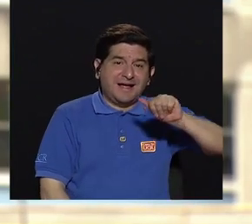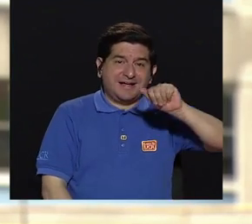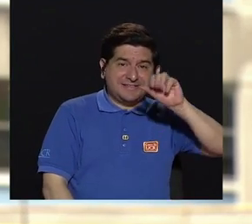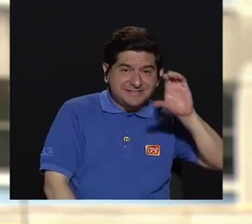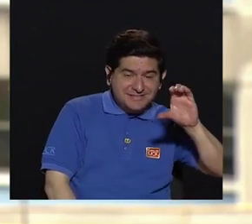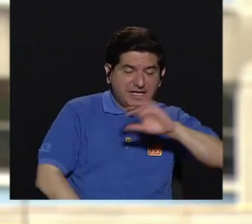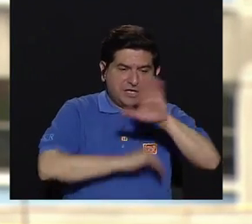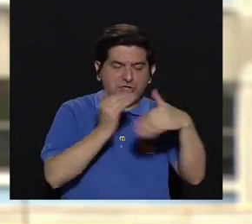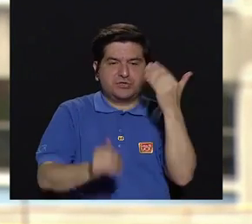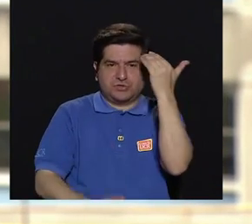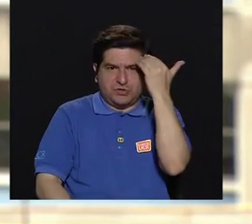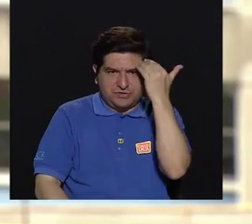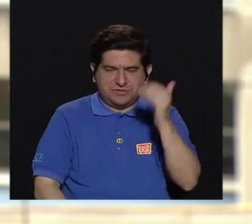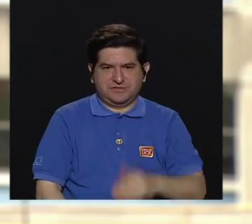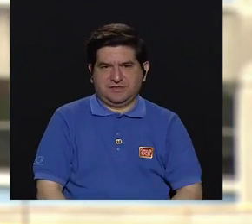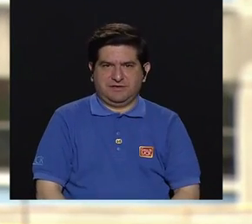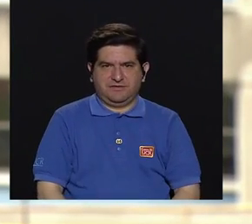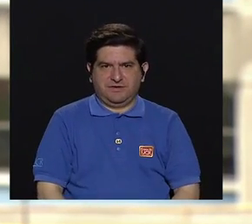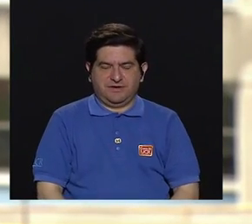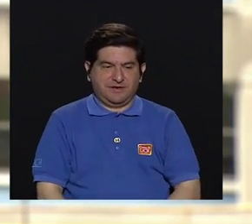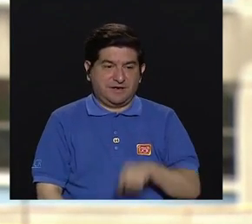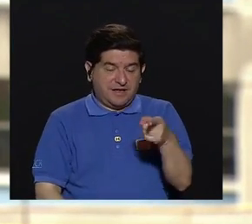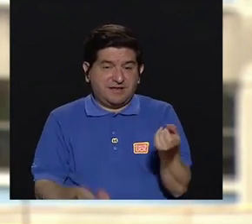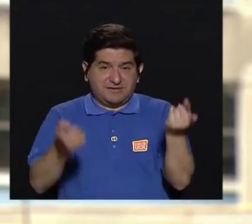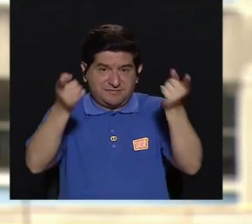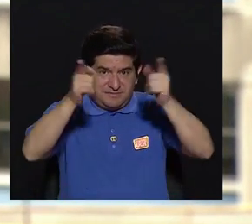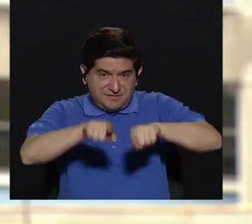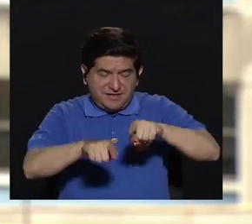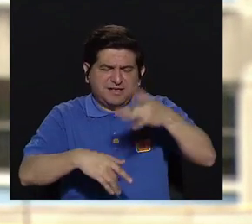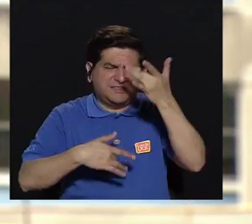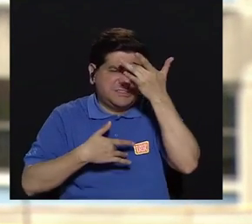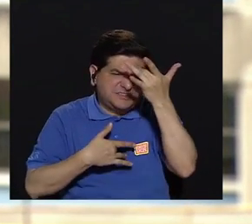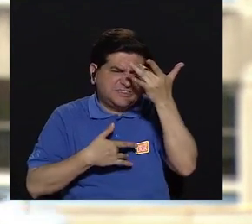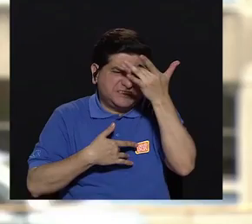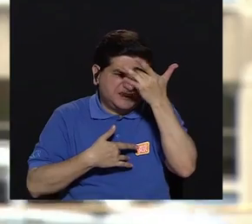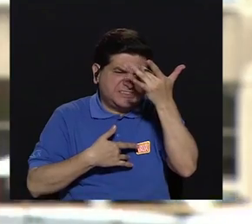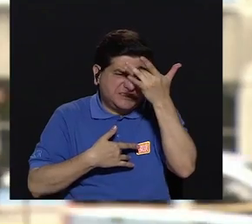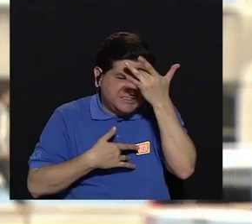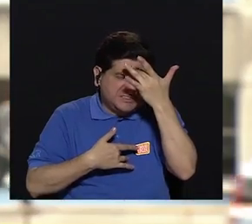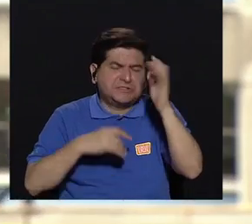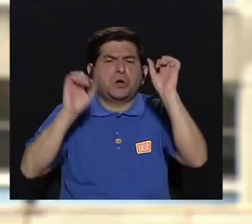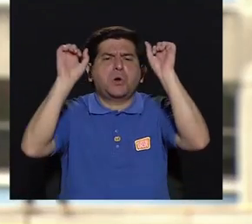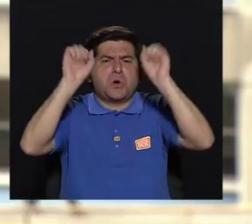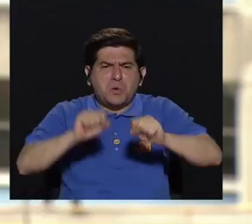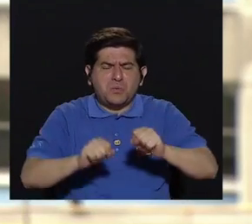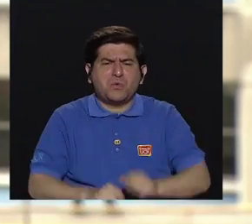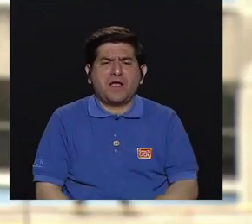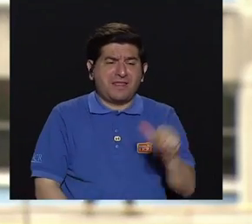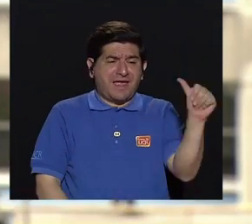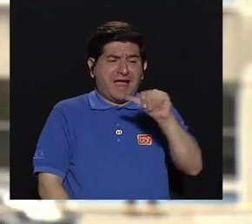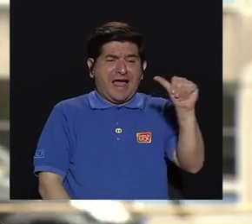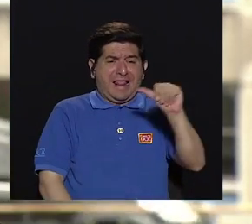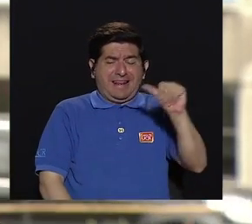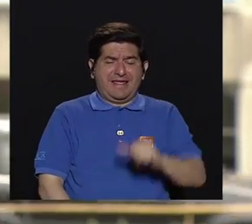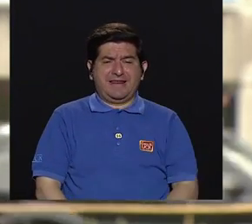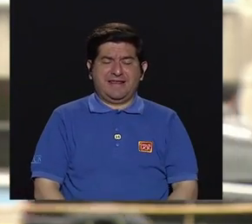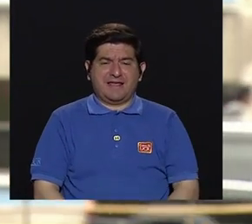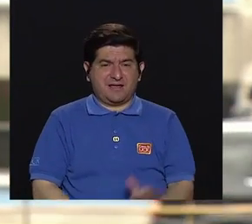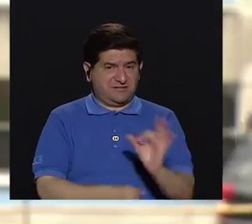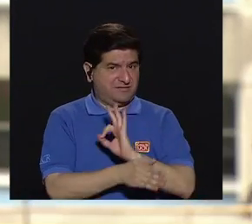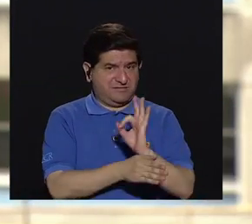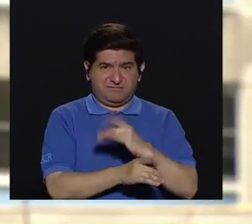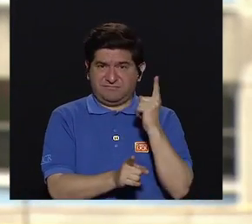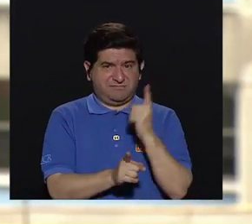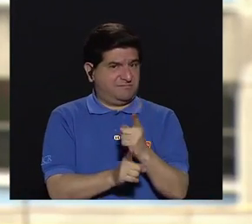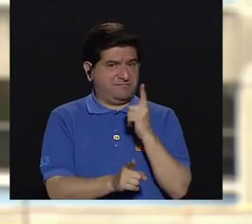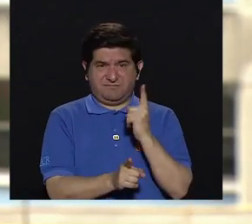aire acondicionado, pues, todos sabemos que puede traer enfermedades, puede producir alergias si